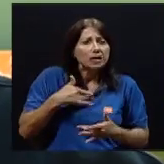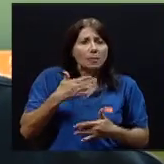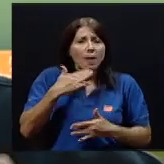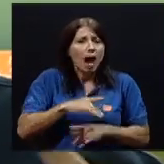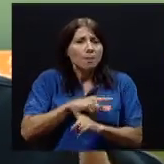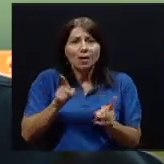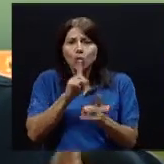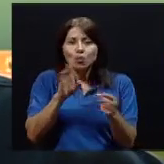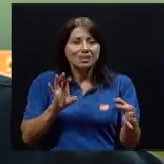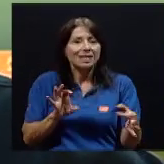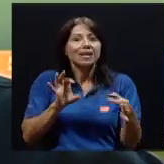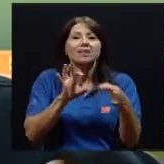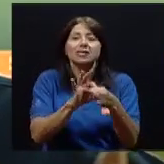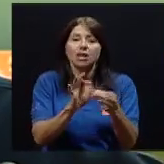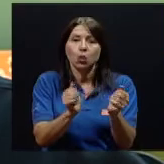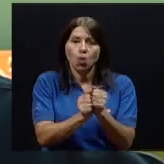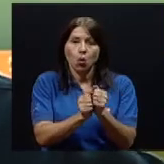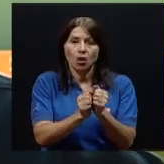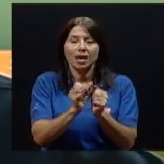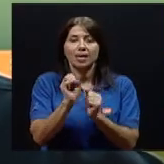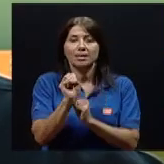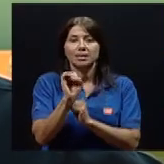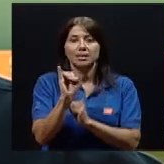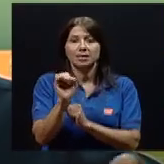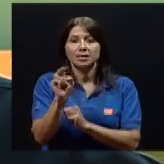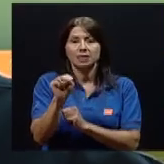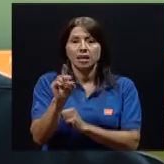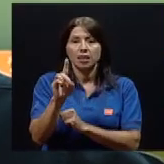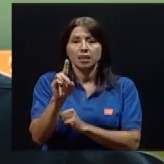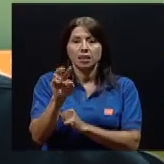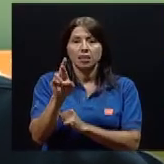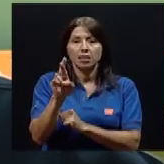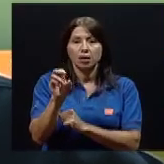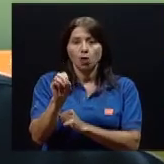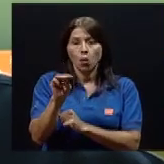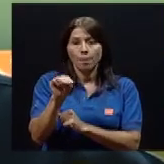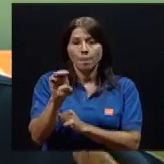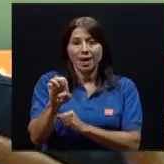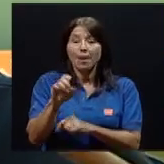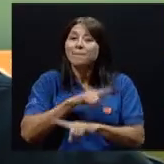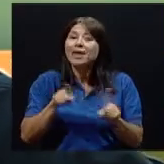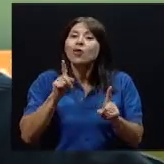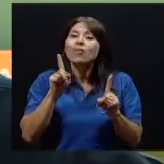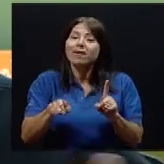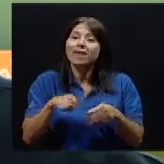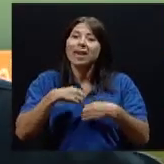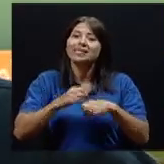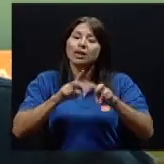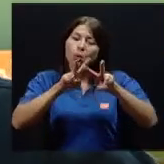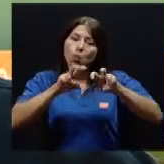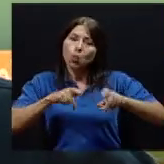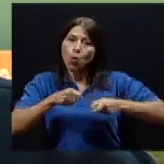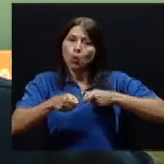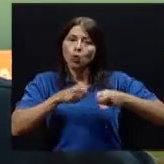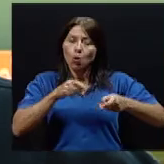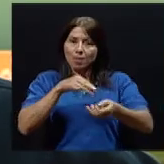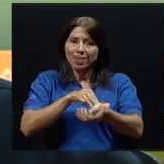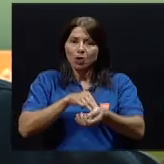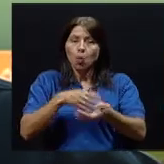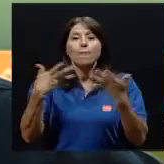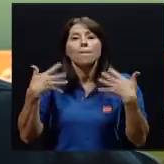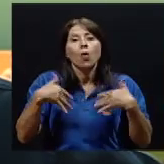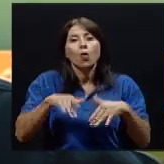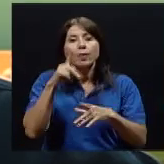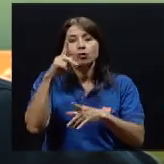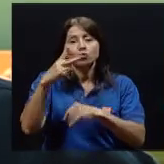establecer un, ya como rutinariamente, por lo menos anual, un control, un control médico similar al del niño sano, pero para el adulto, para